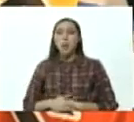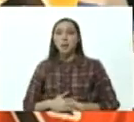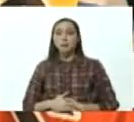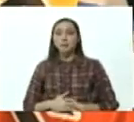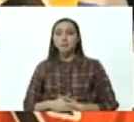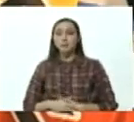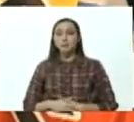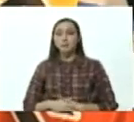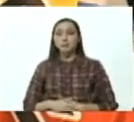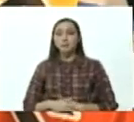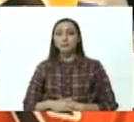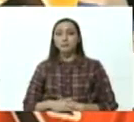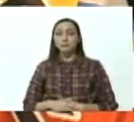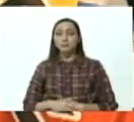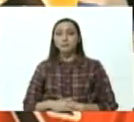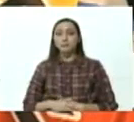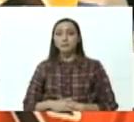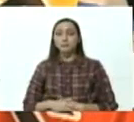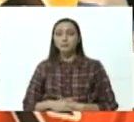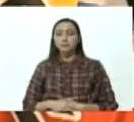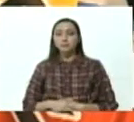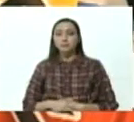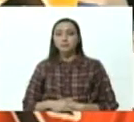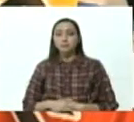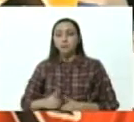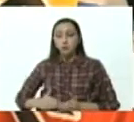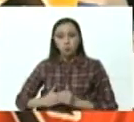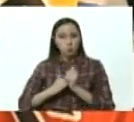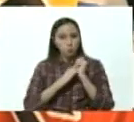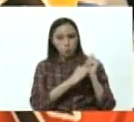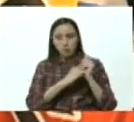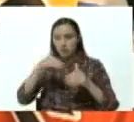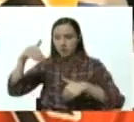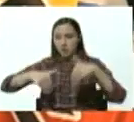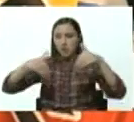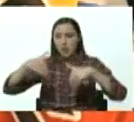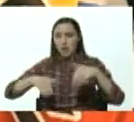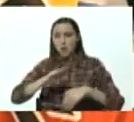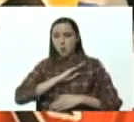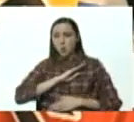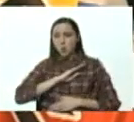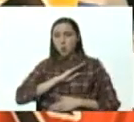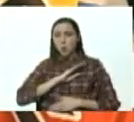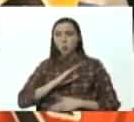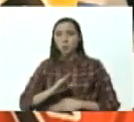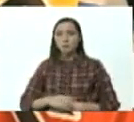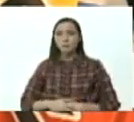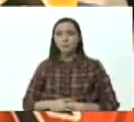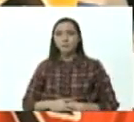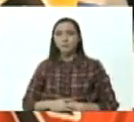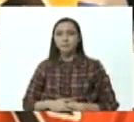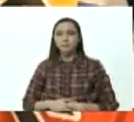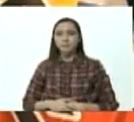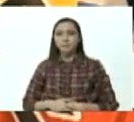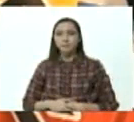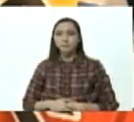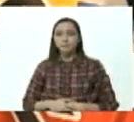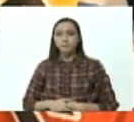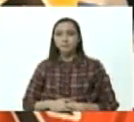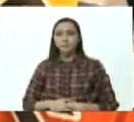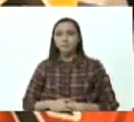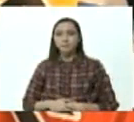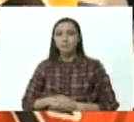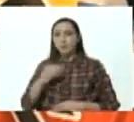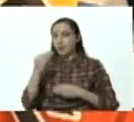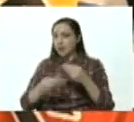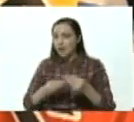un militante de las elecciones del voto del sufragio está en